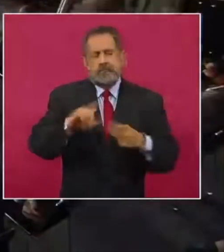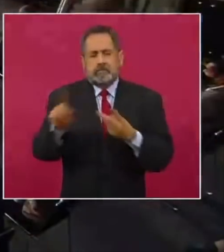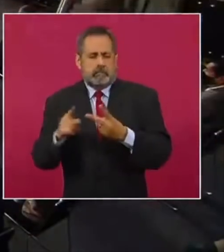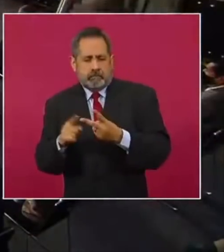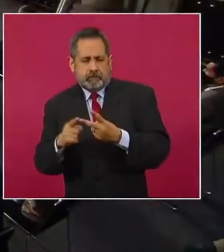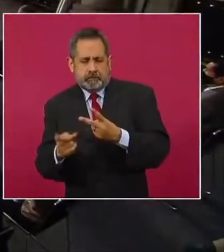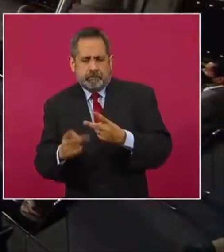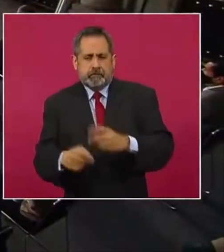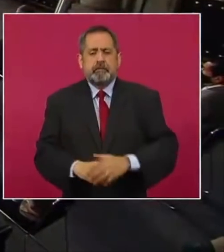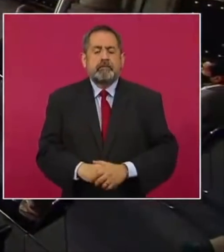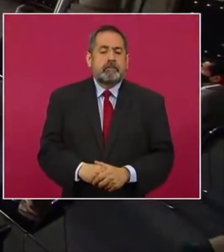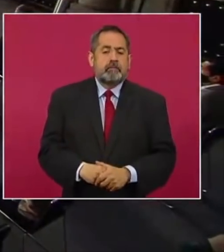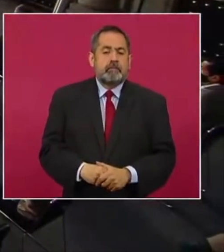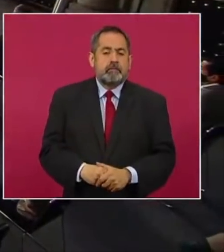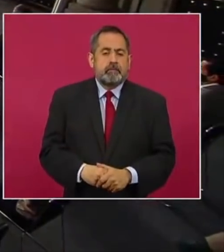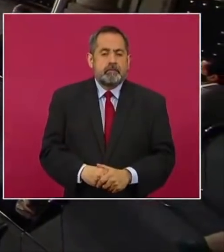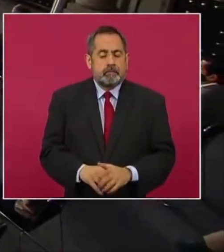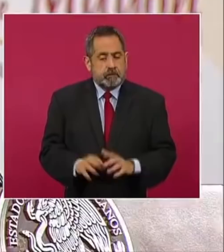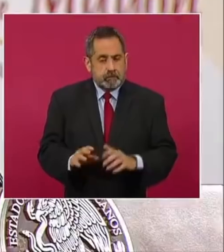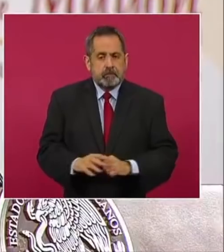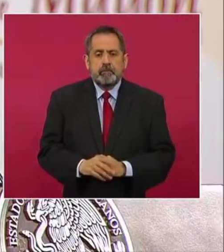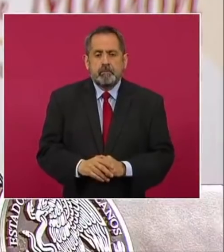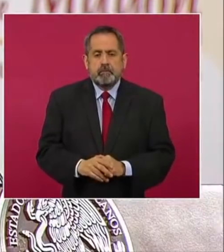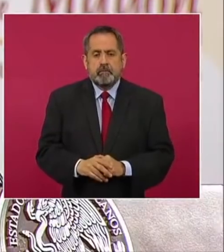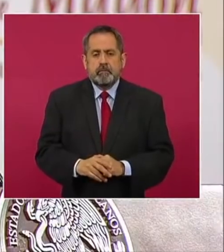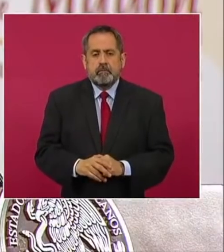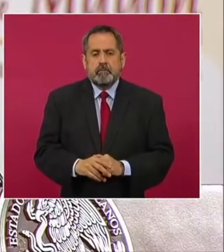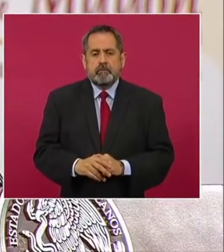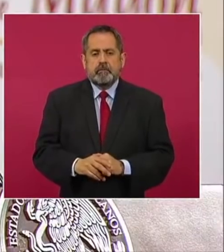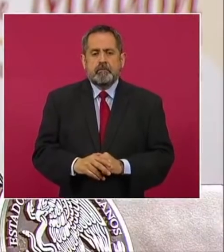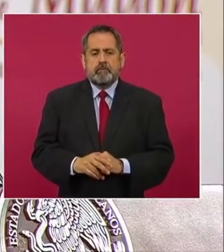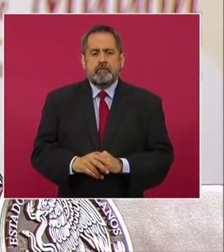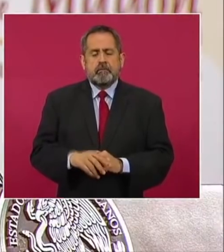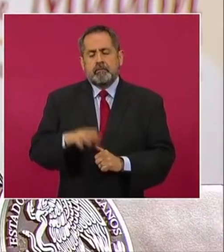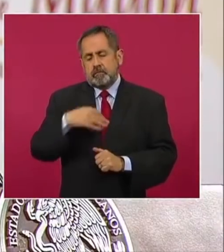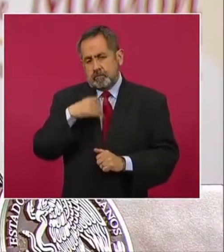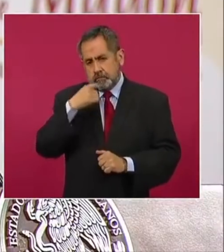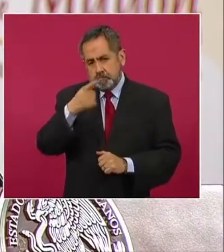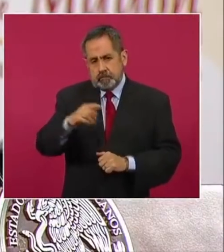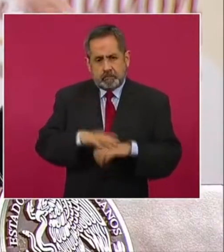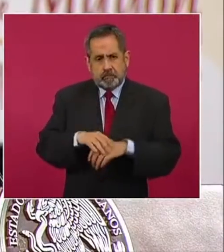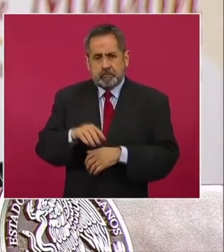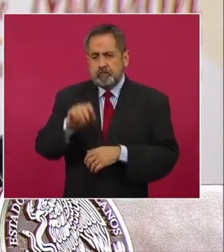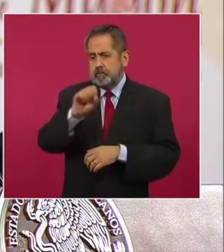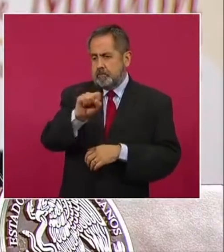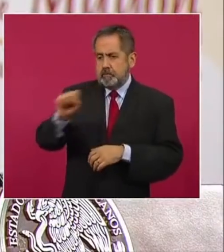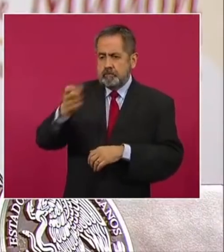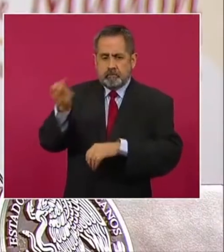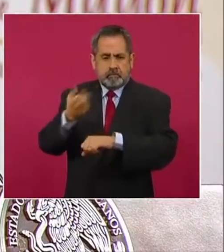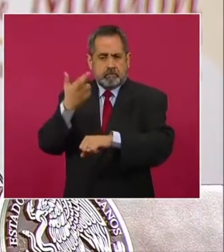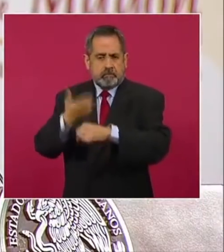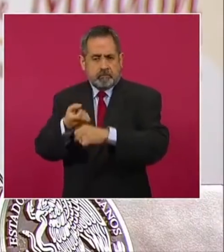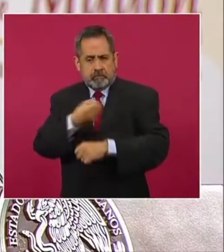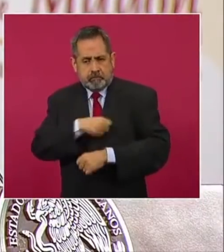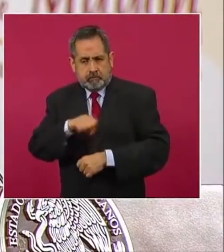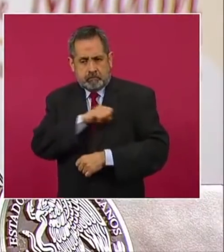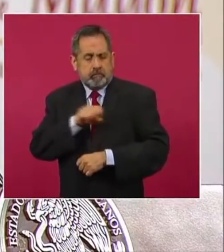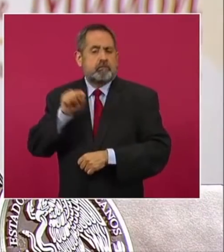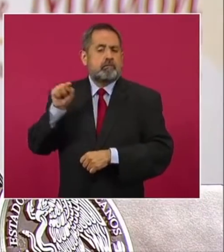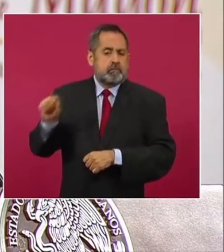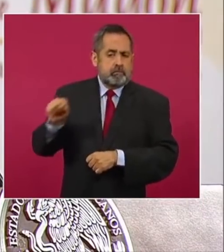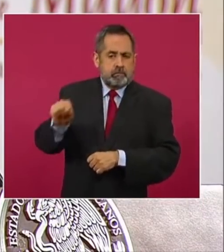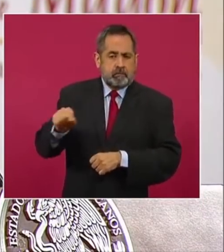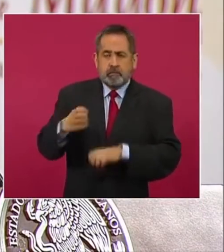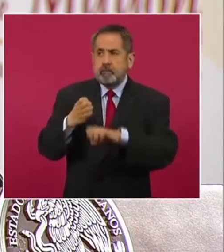Bueno, pues yo le diría que la Secretaría de Salud y la Secretaría de Salud en cada